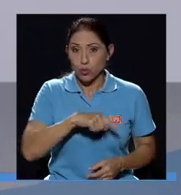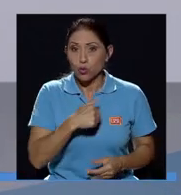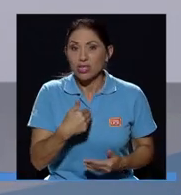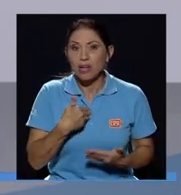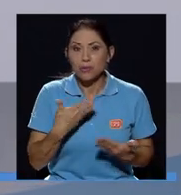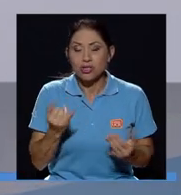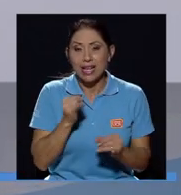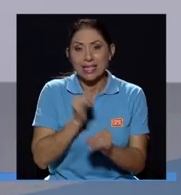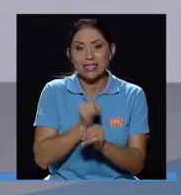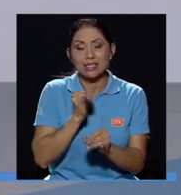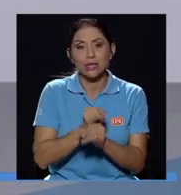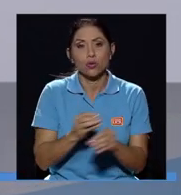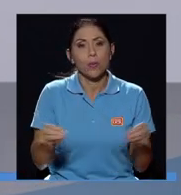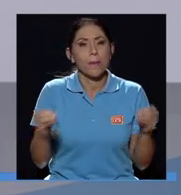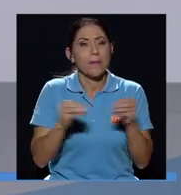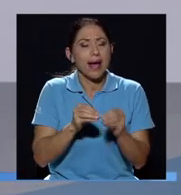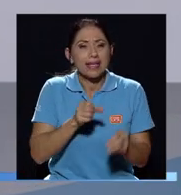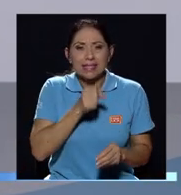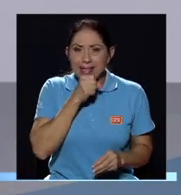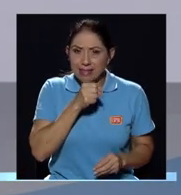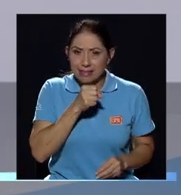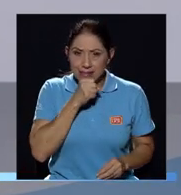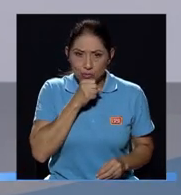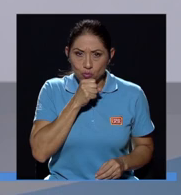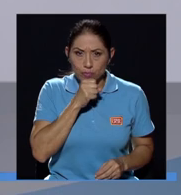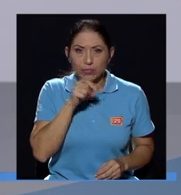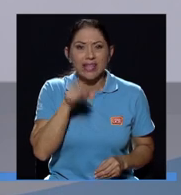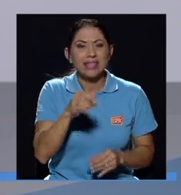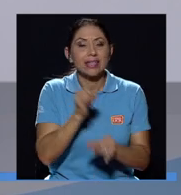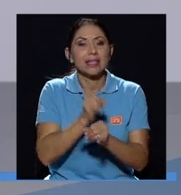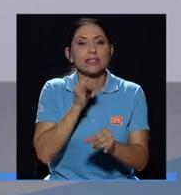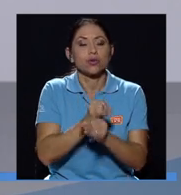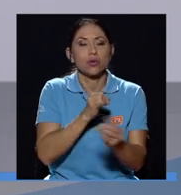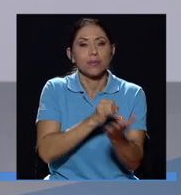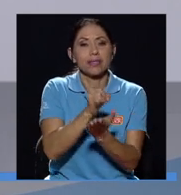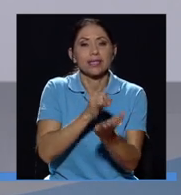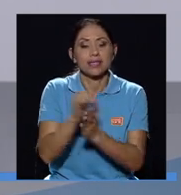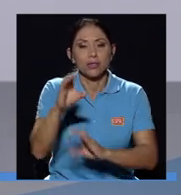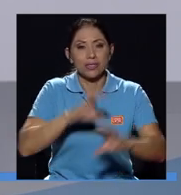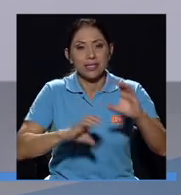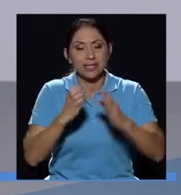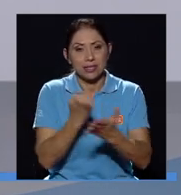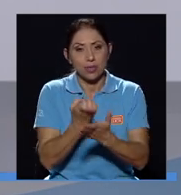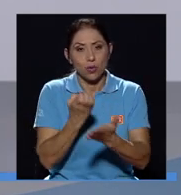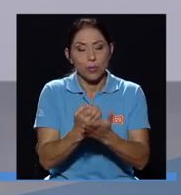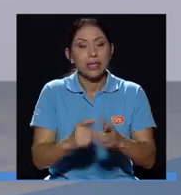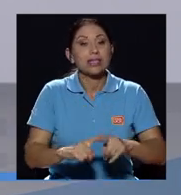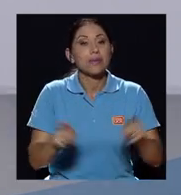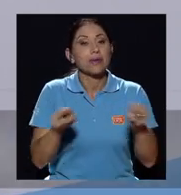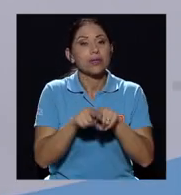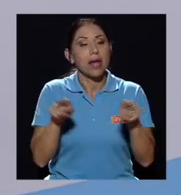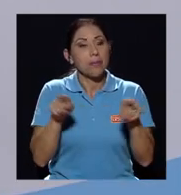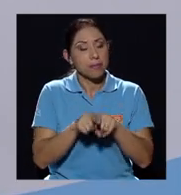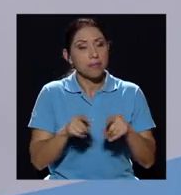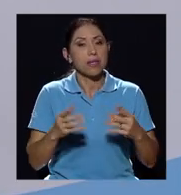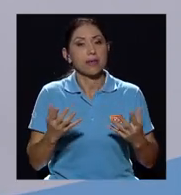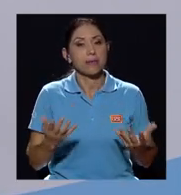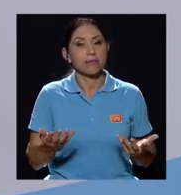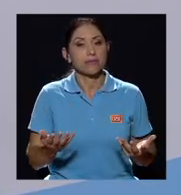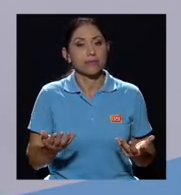instituto más antiguo, digamos, en este campo, que es el Instituto de Investigación en Ciencias Económicas, pero también se han venido creciendo